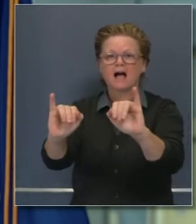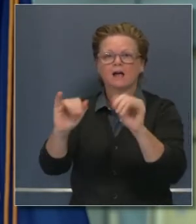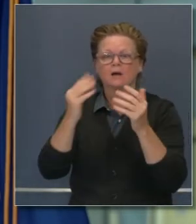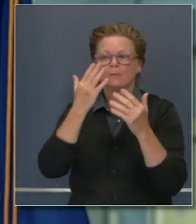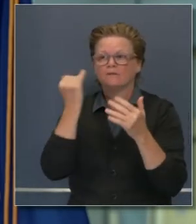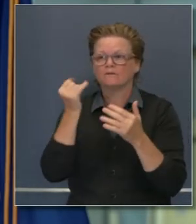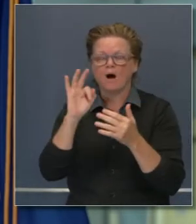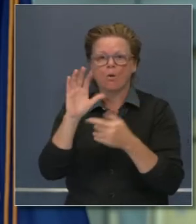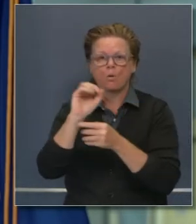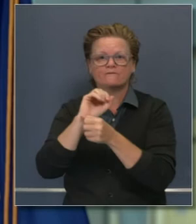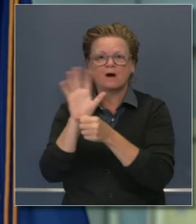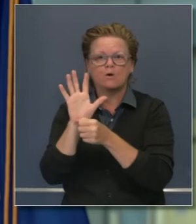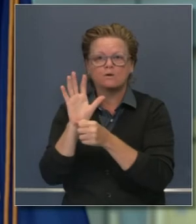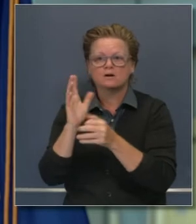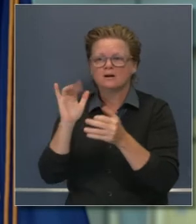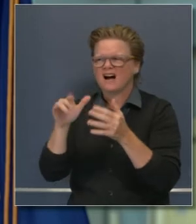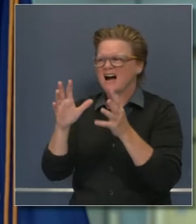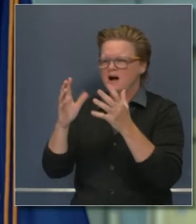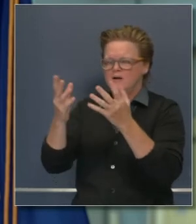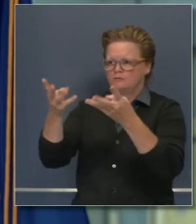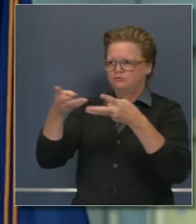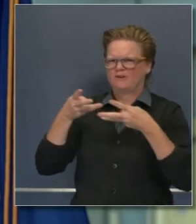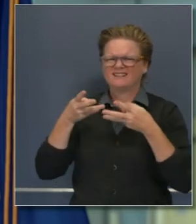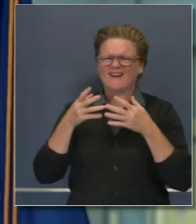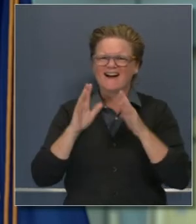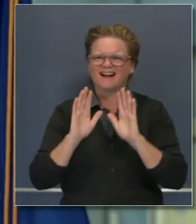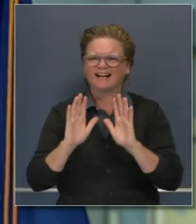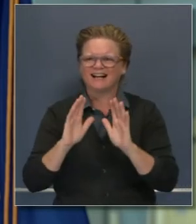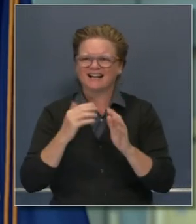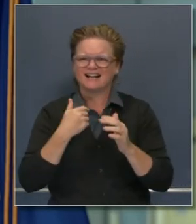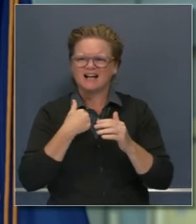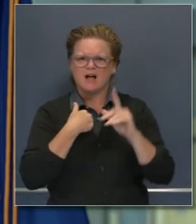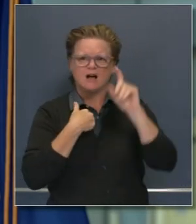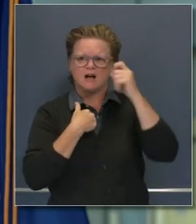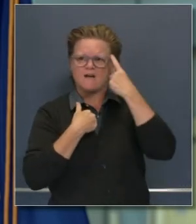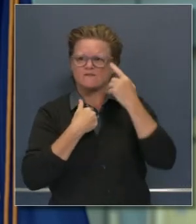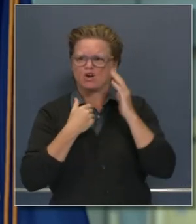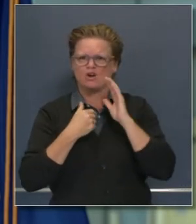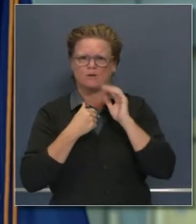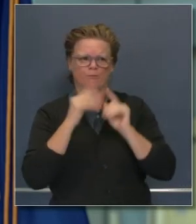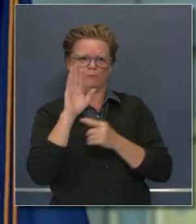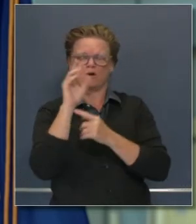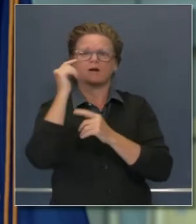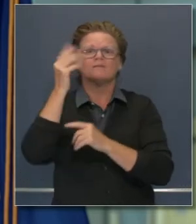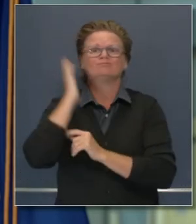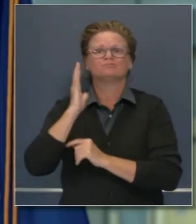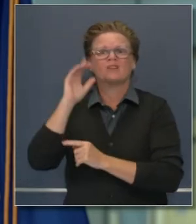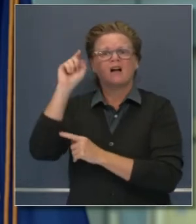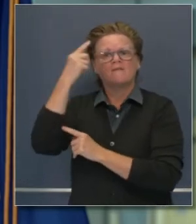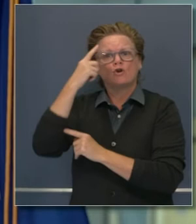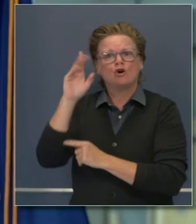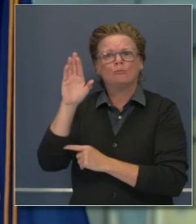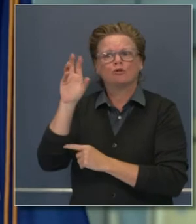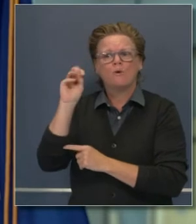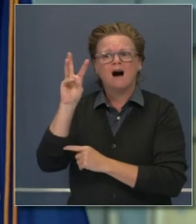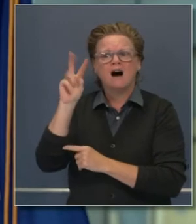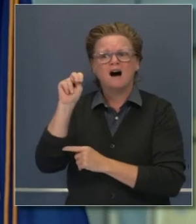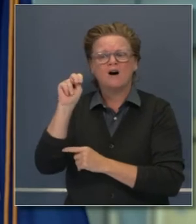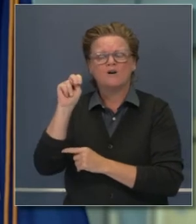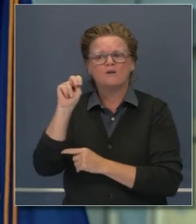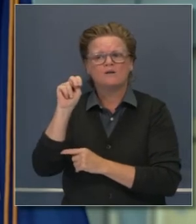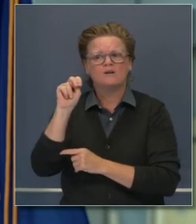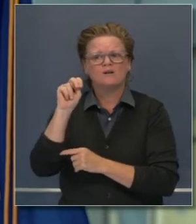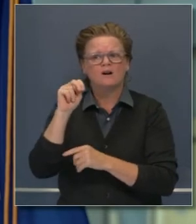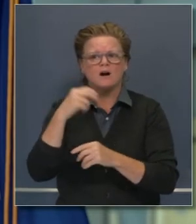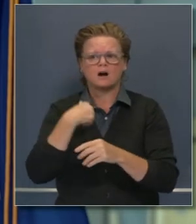antes de que yo llegara aquí, el gobernador Brown inició un proceso de obtención mayor para el